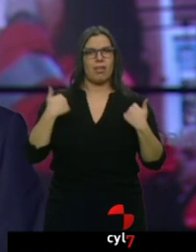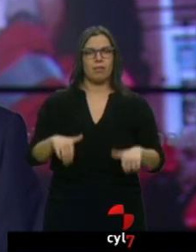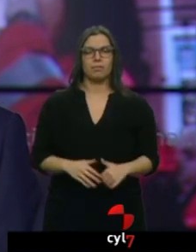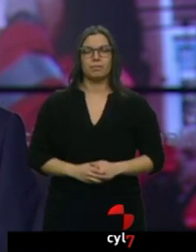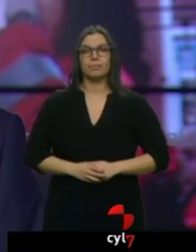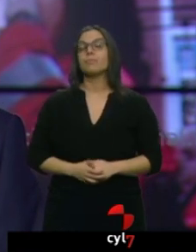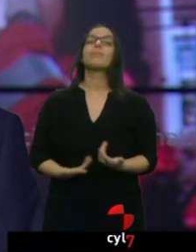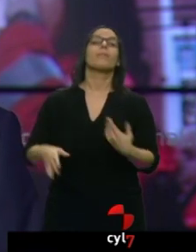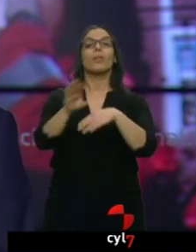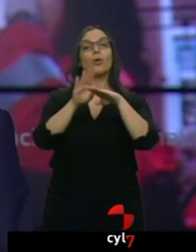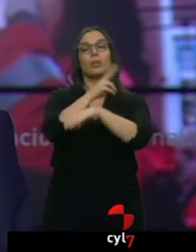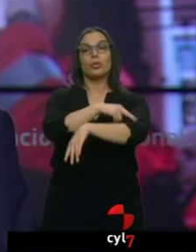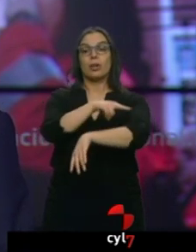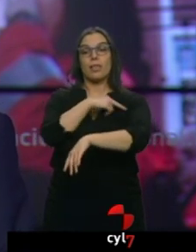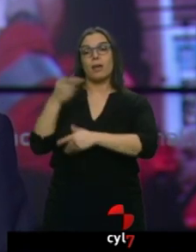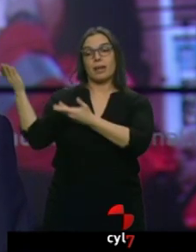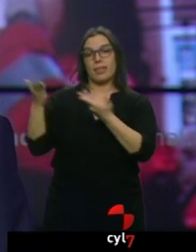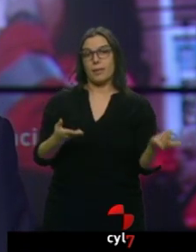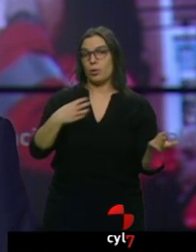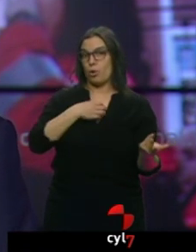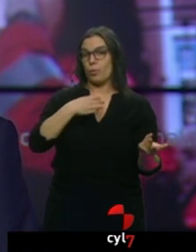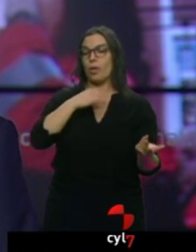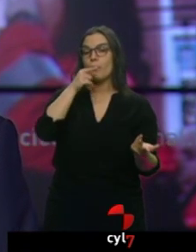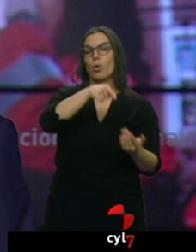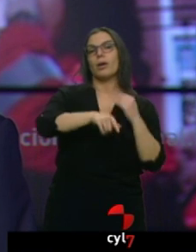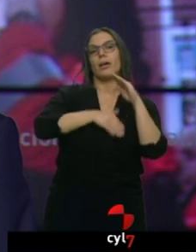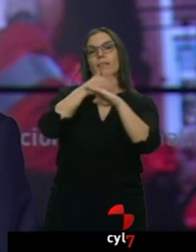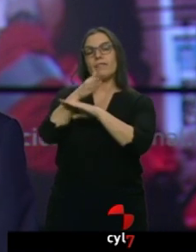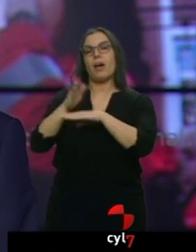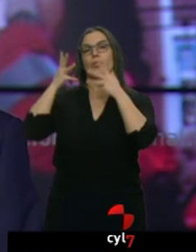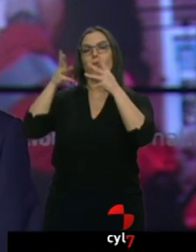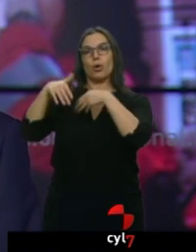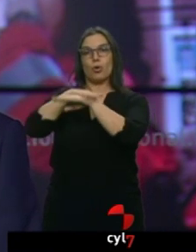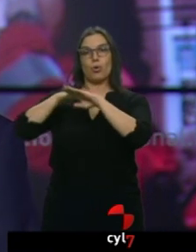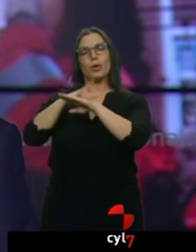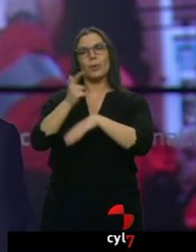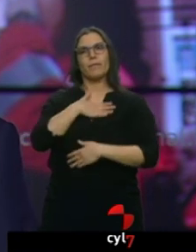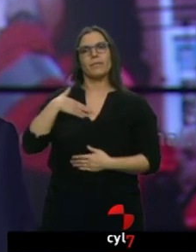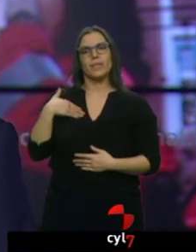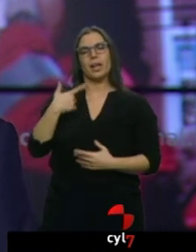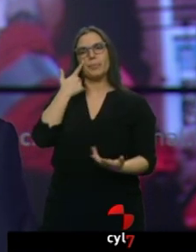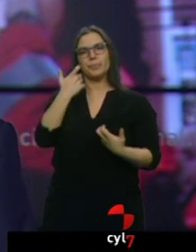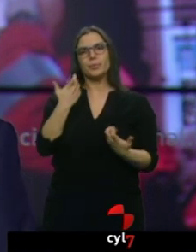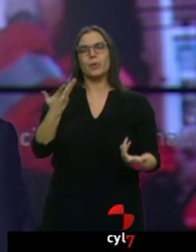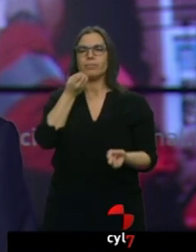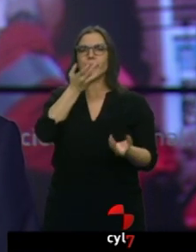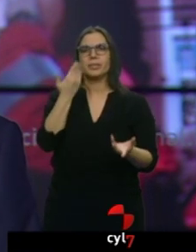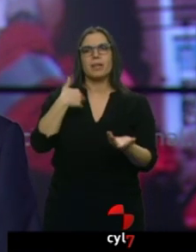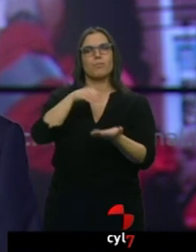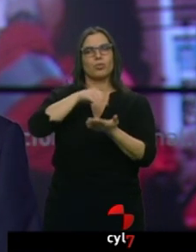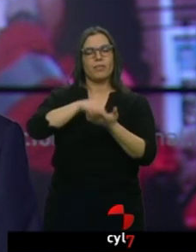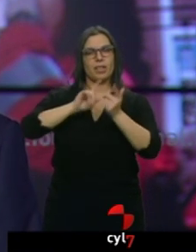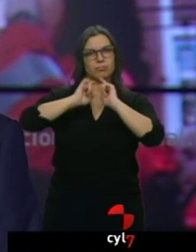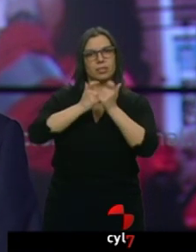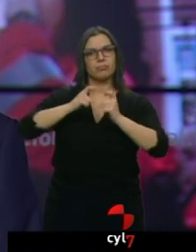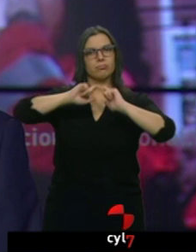Sanidad no pudo recibir a los manifestantes. Estaba en el Consejo de Gobierno, pero sí que quiso recalcar que ya son numerosas las reuniones que se han mantenido